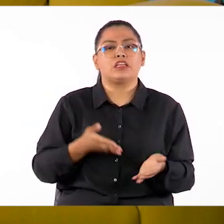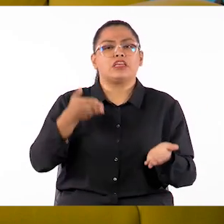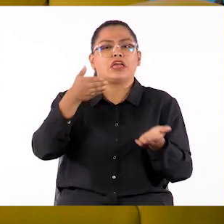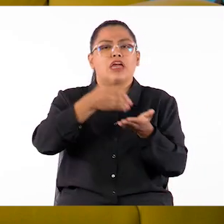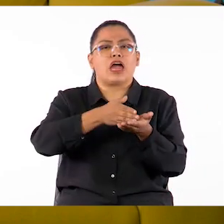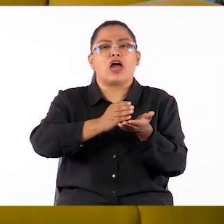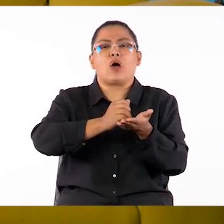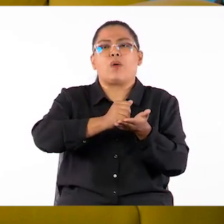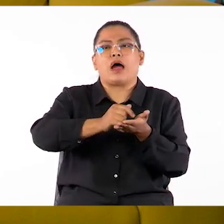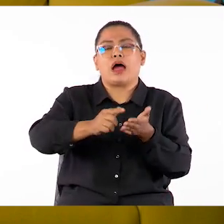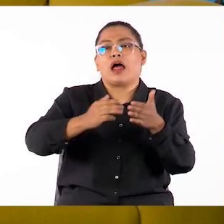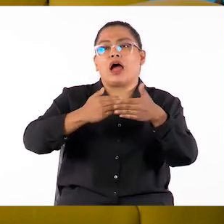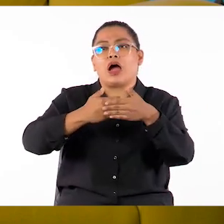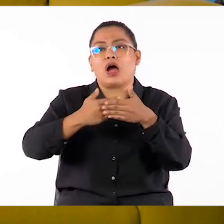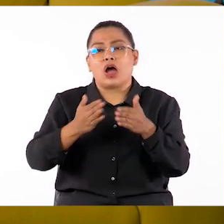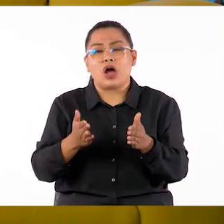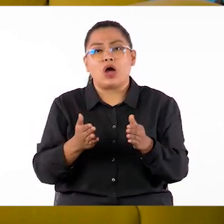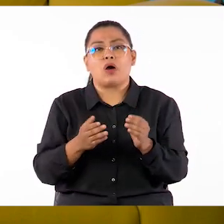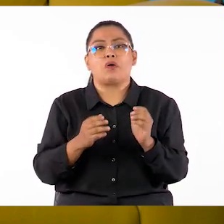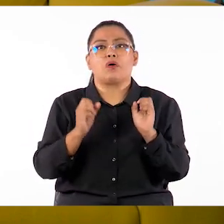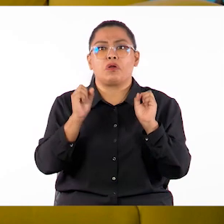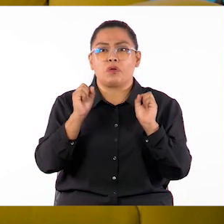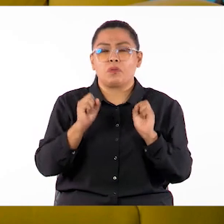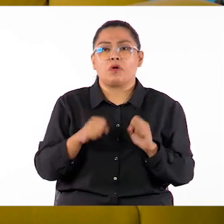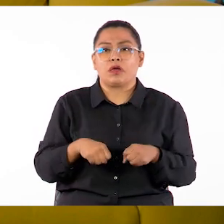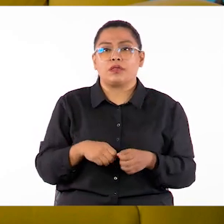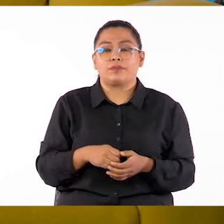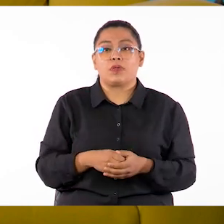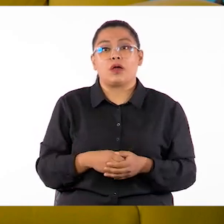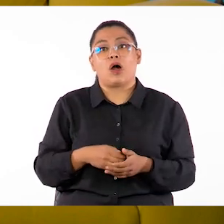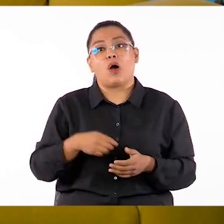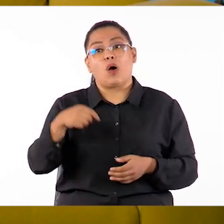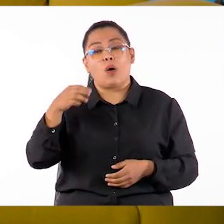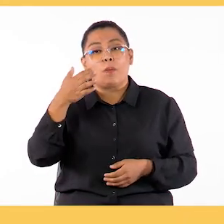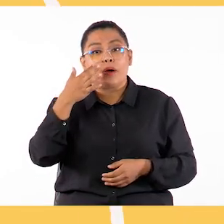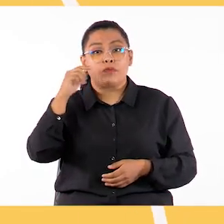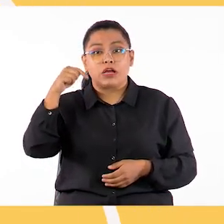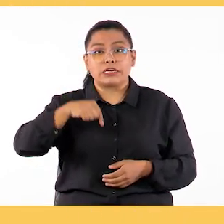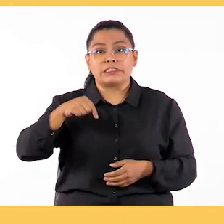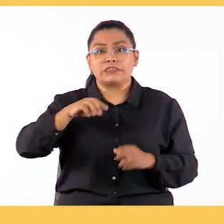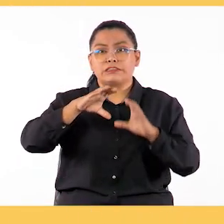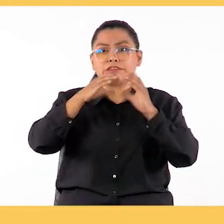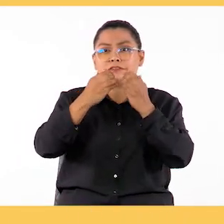o momentos, como estos webinarios. Tienen diferentes dinámicas.